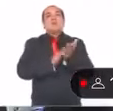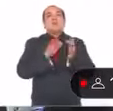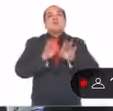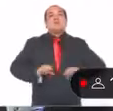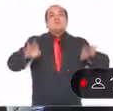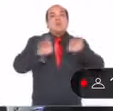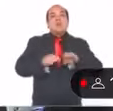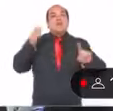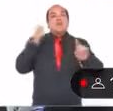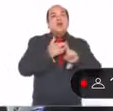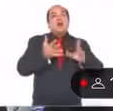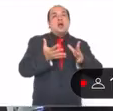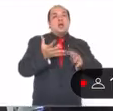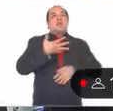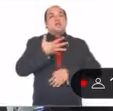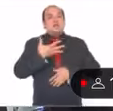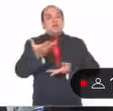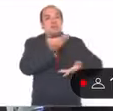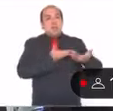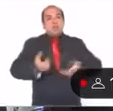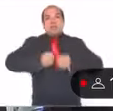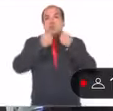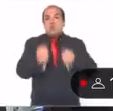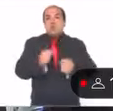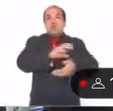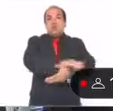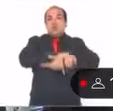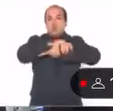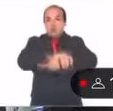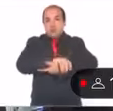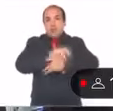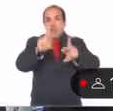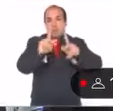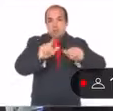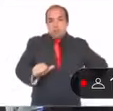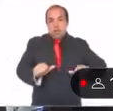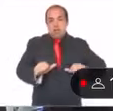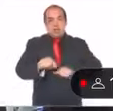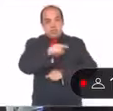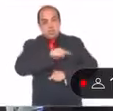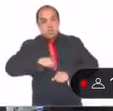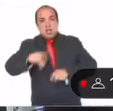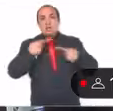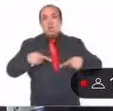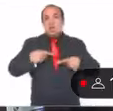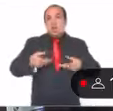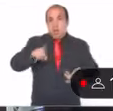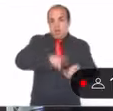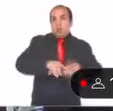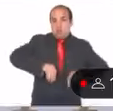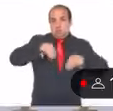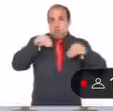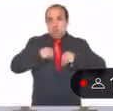construir la convivencia segura, solidaria y pacífica entre sus habitantes, lo cual